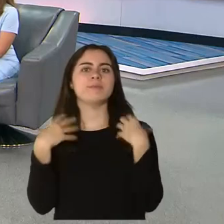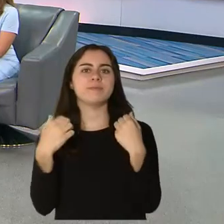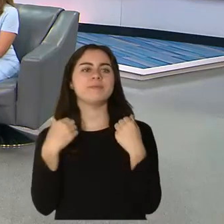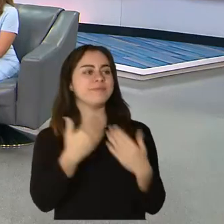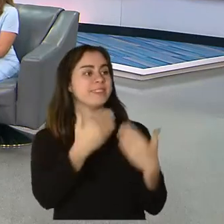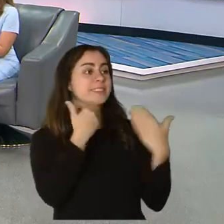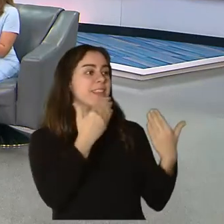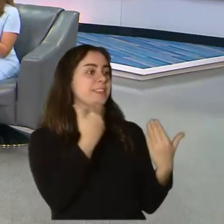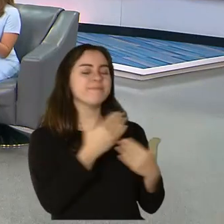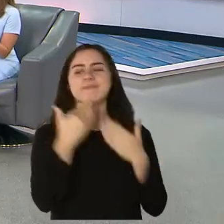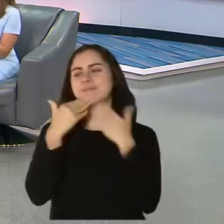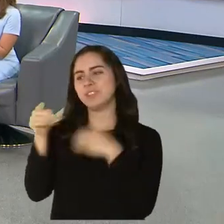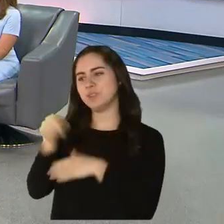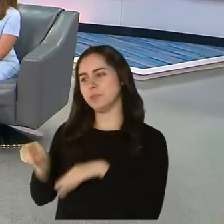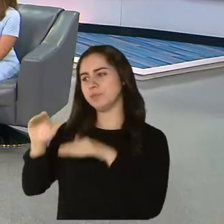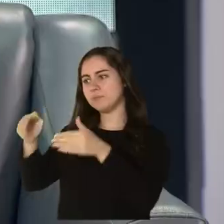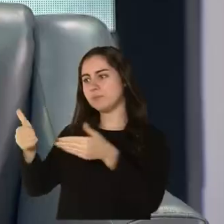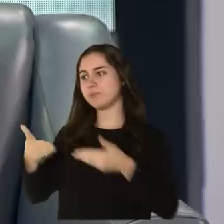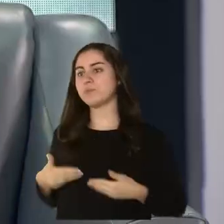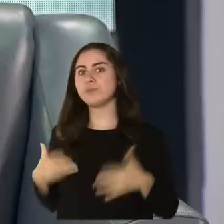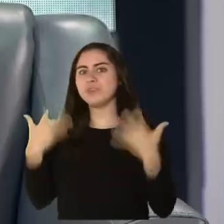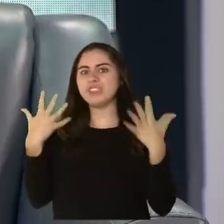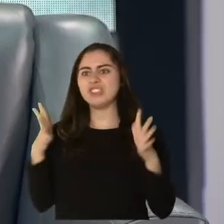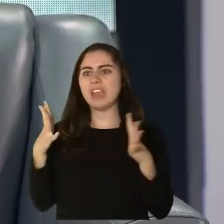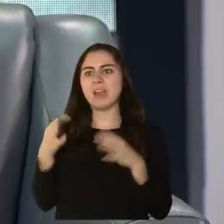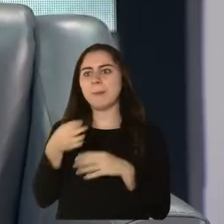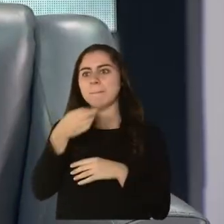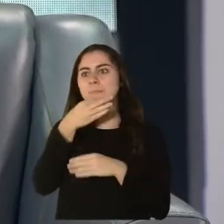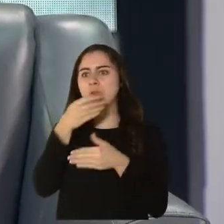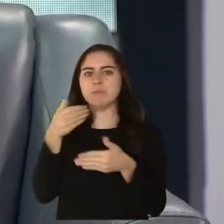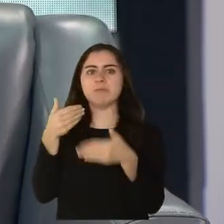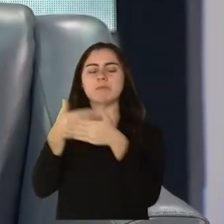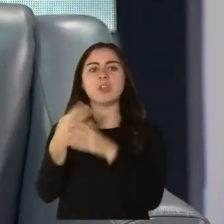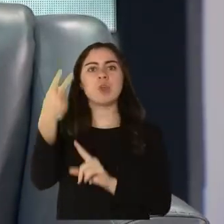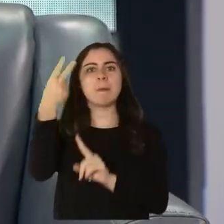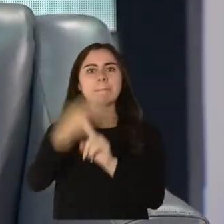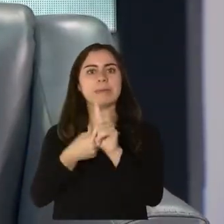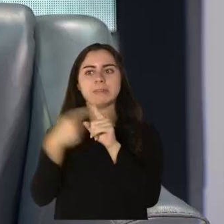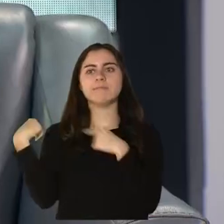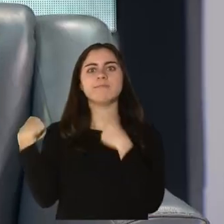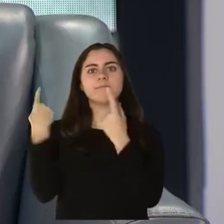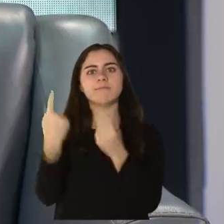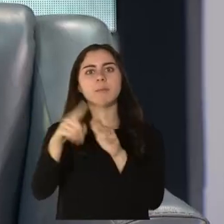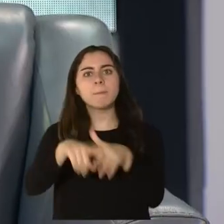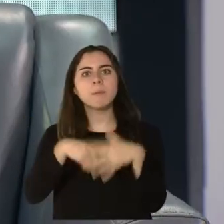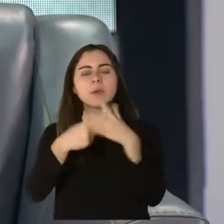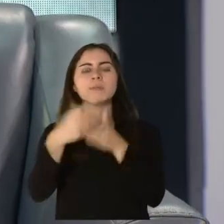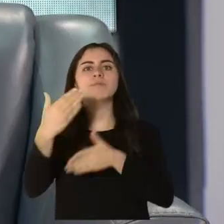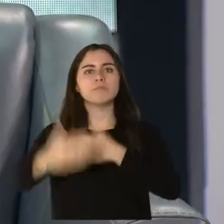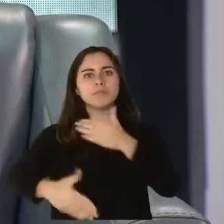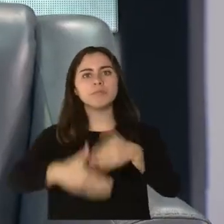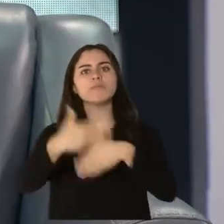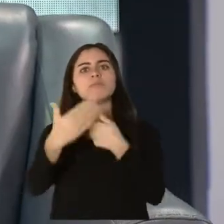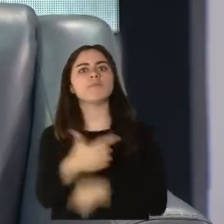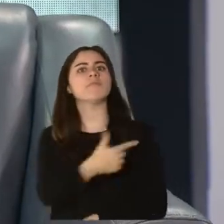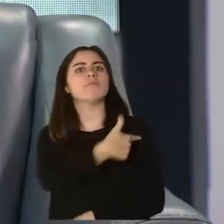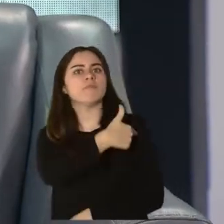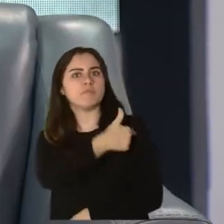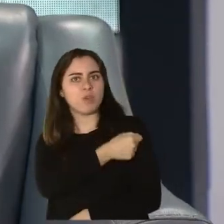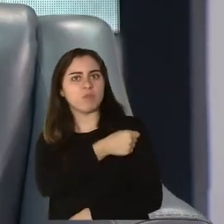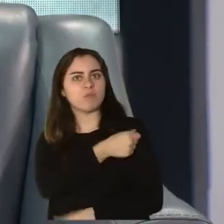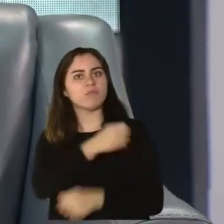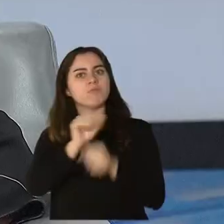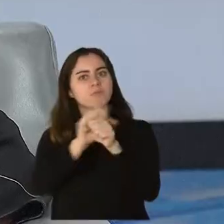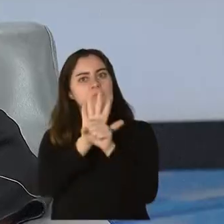Bueno, ya nos acercamos a los primeros dos meses del inicio de la vacunación en Puerto Rico y quisiéramos saber cómo va el